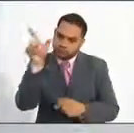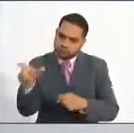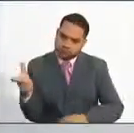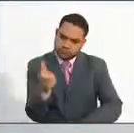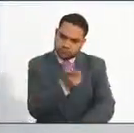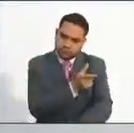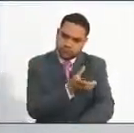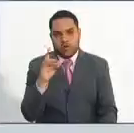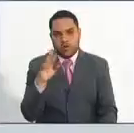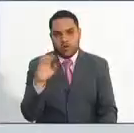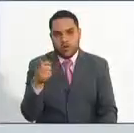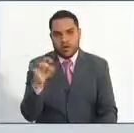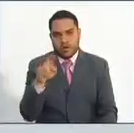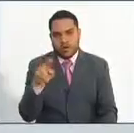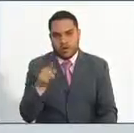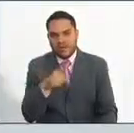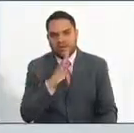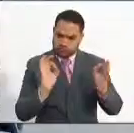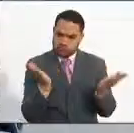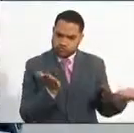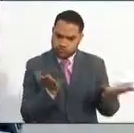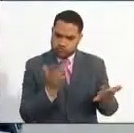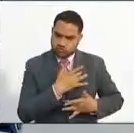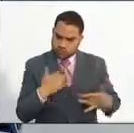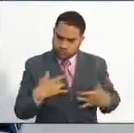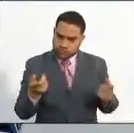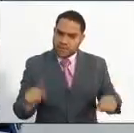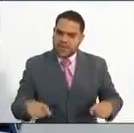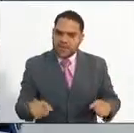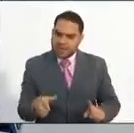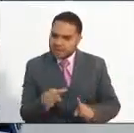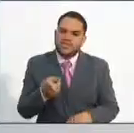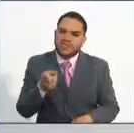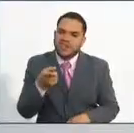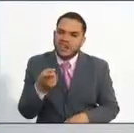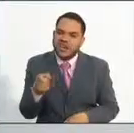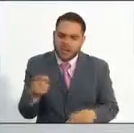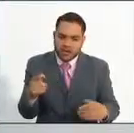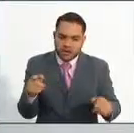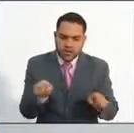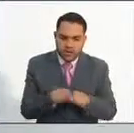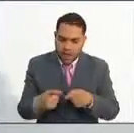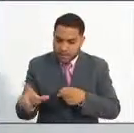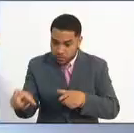recibido para usted justamente es ¿qué es la equivalencia?